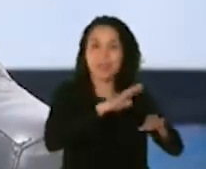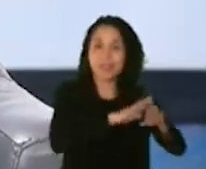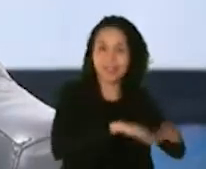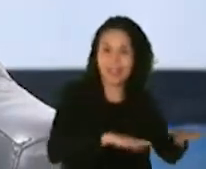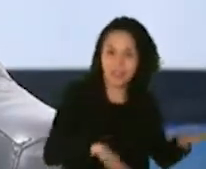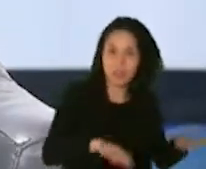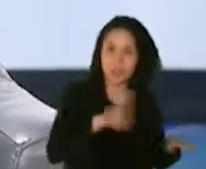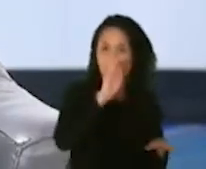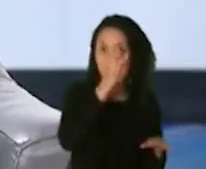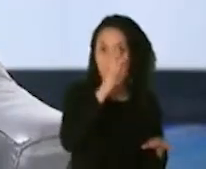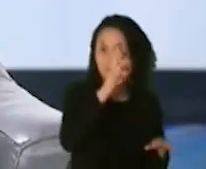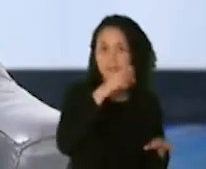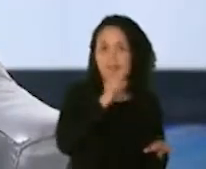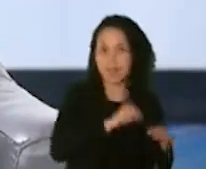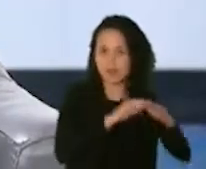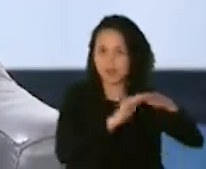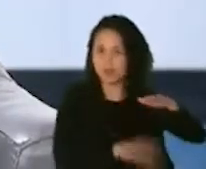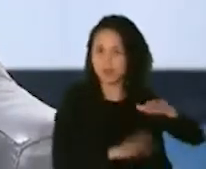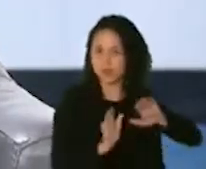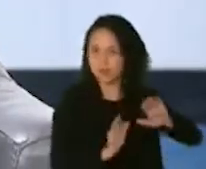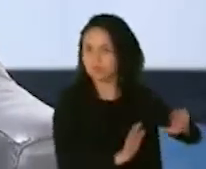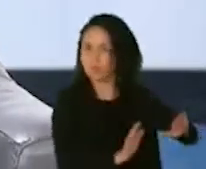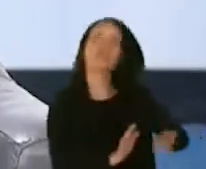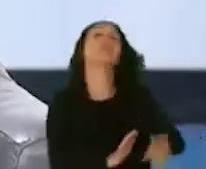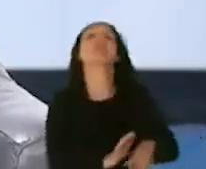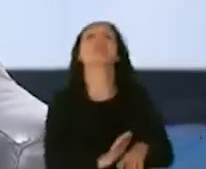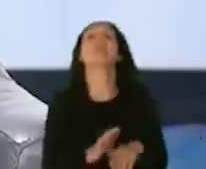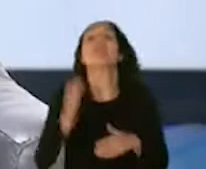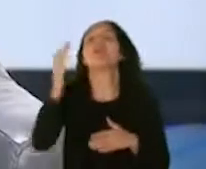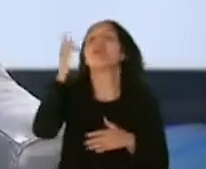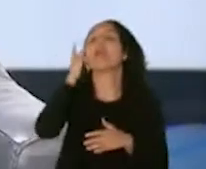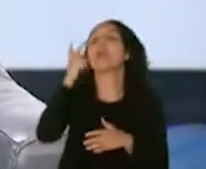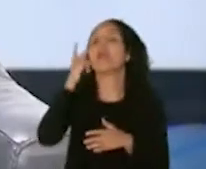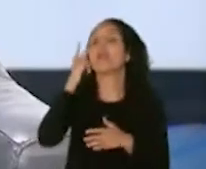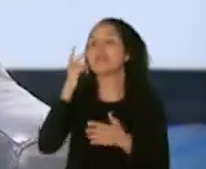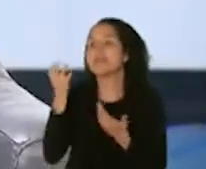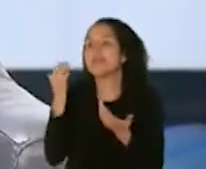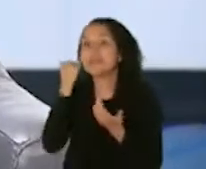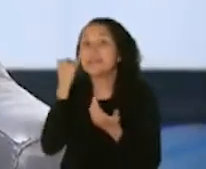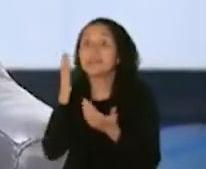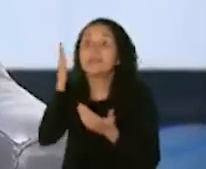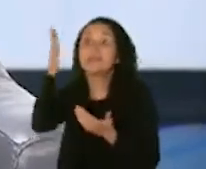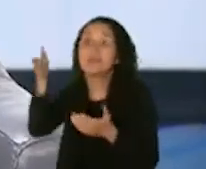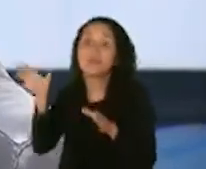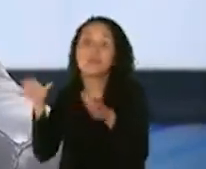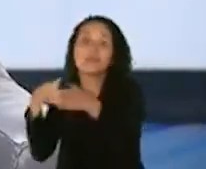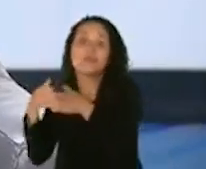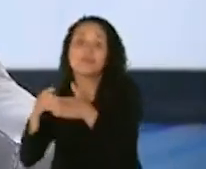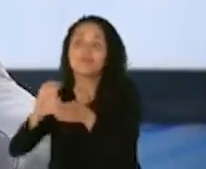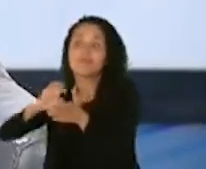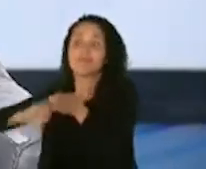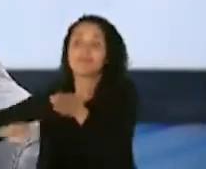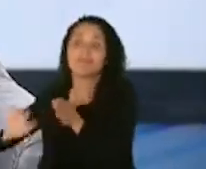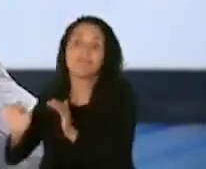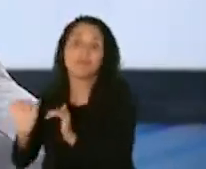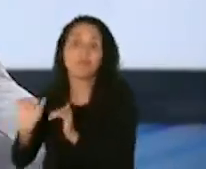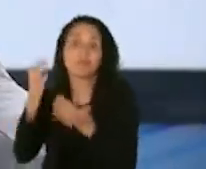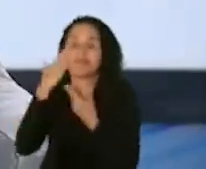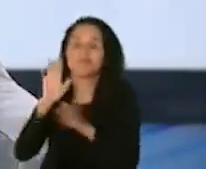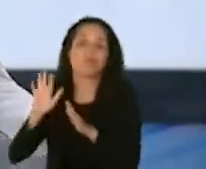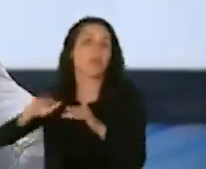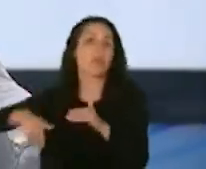16 años. Tenemos que ver si hay algún grupo que se excluye finalmente de esto. Eso no lo sabemos todavía. Y entonces,